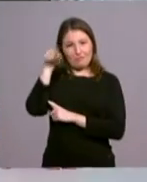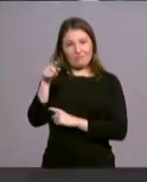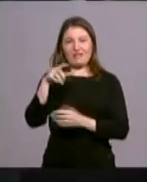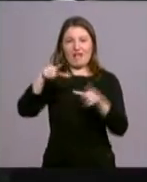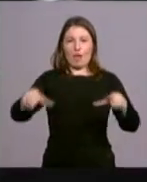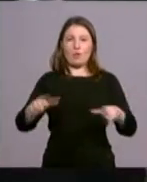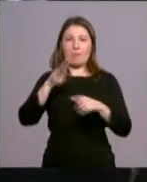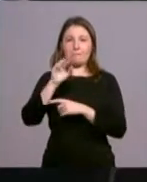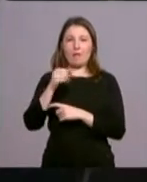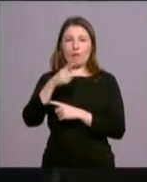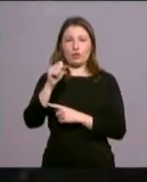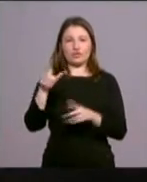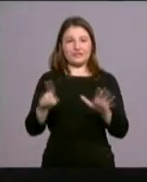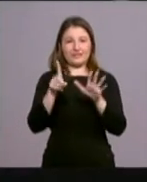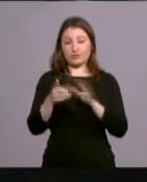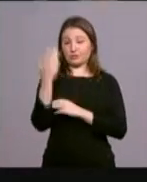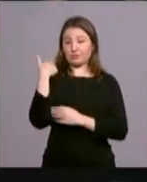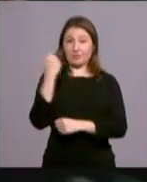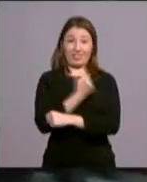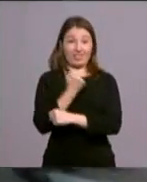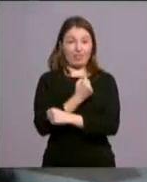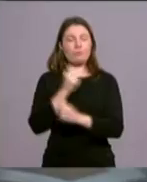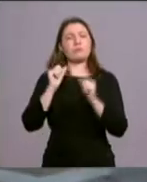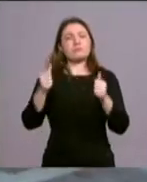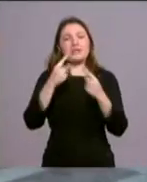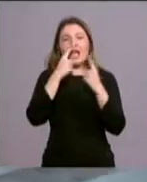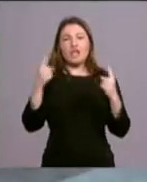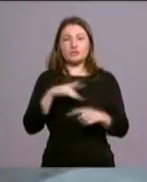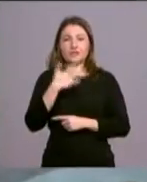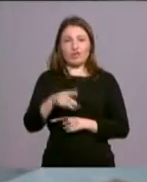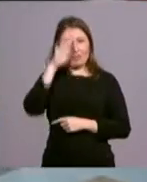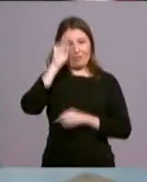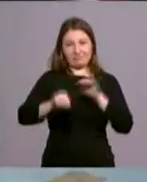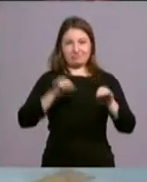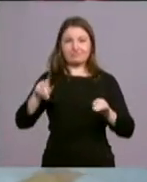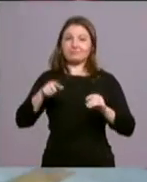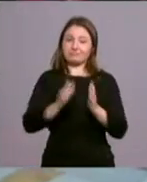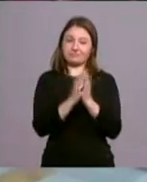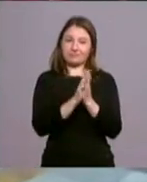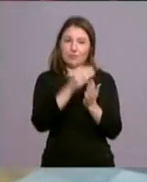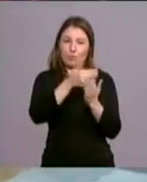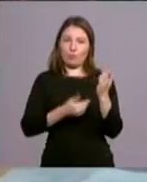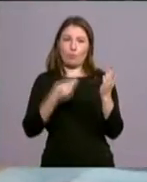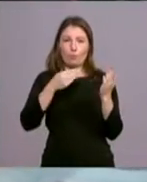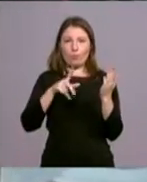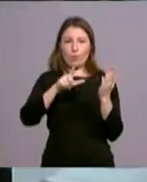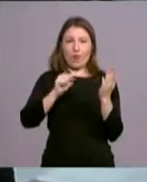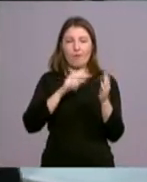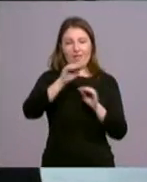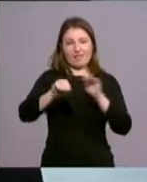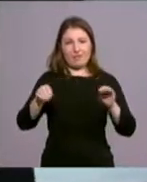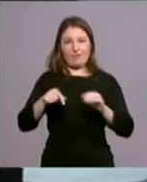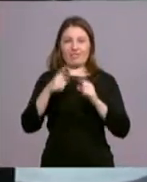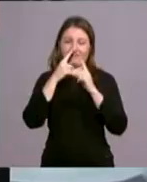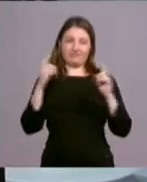Pablo VI. El pasado mes de diciembre arrancó el año de la misericordia convocado por el Papa y en la bula de convocación del jubileo extraordinario de la